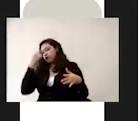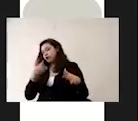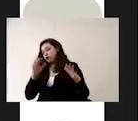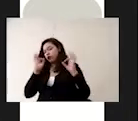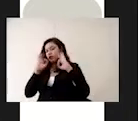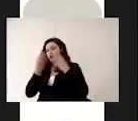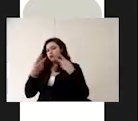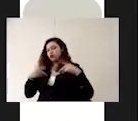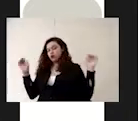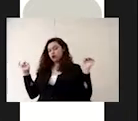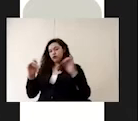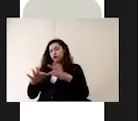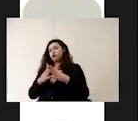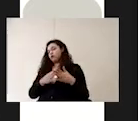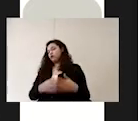en línea